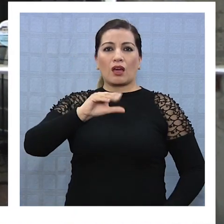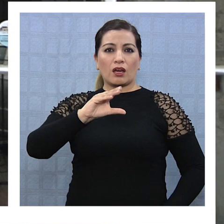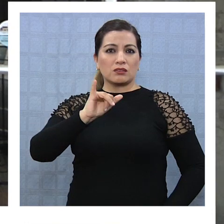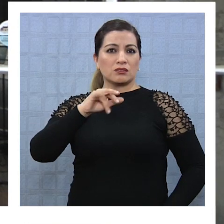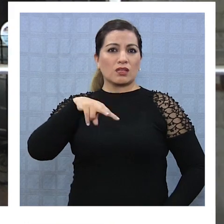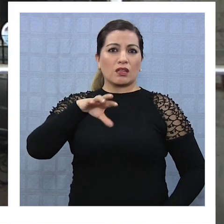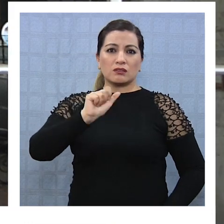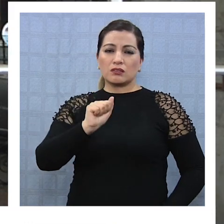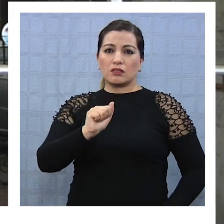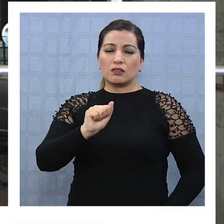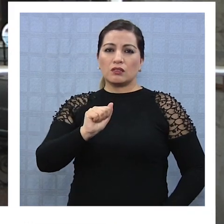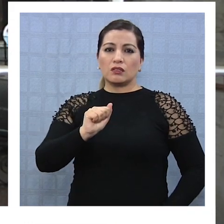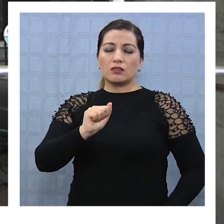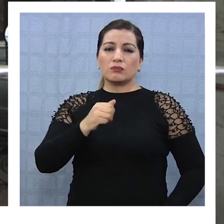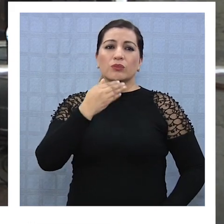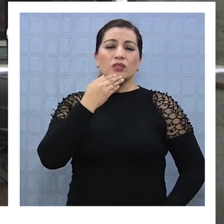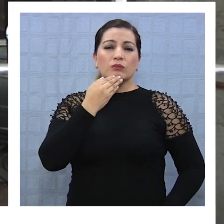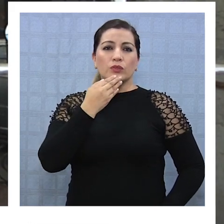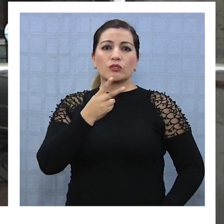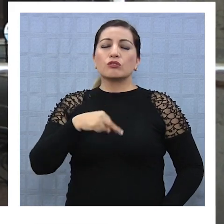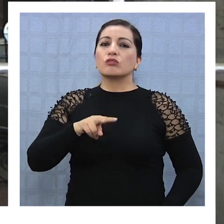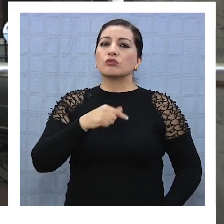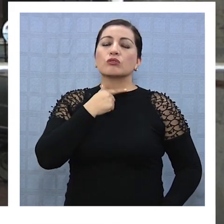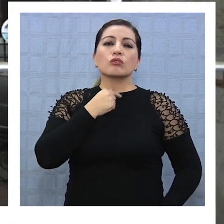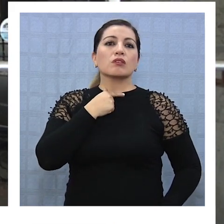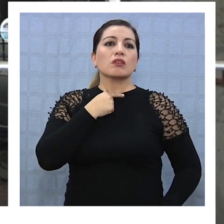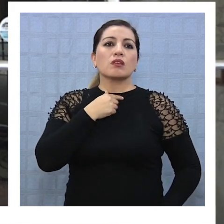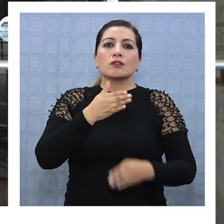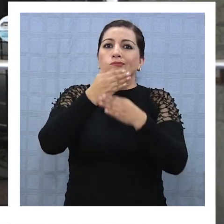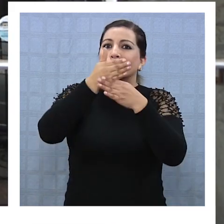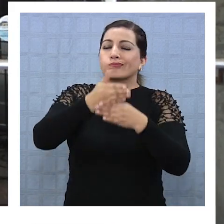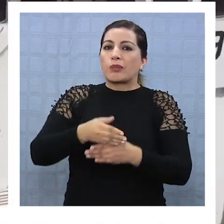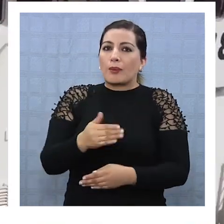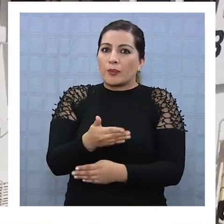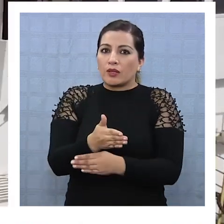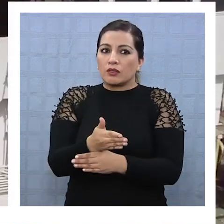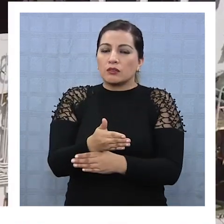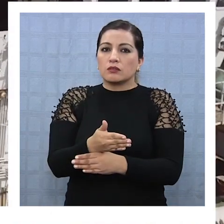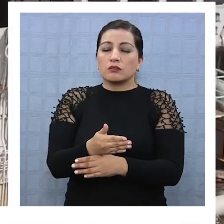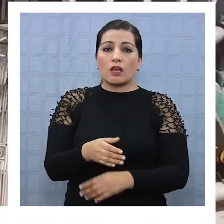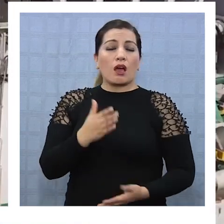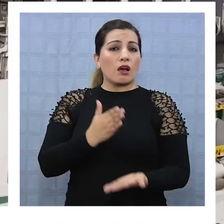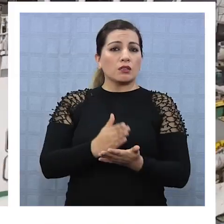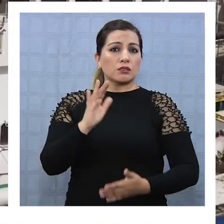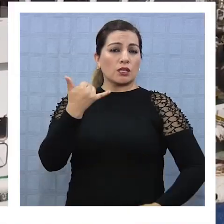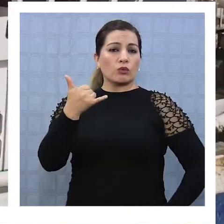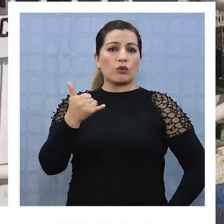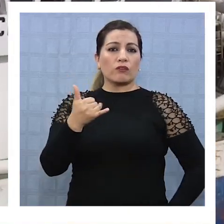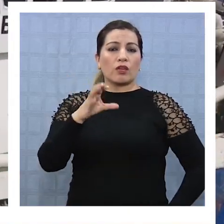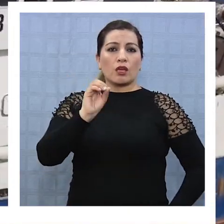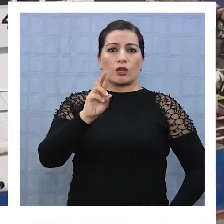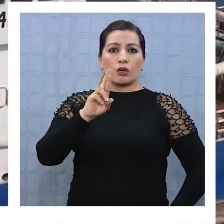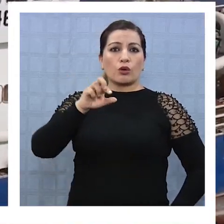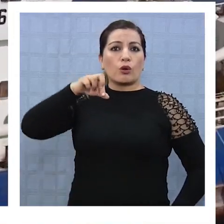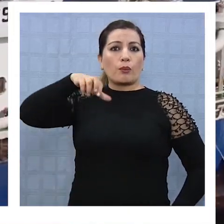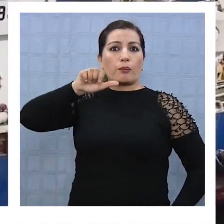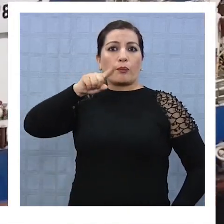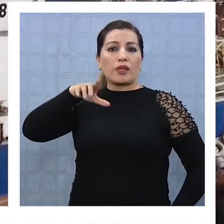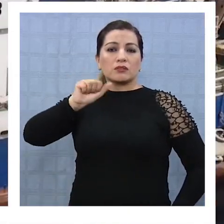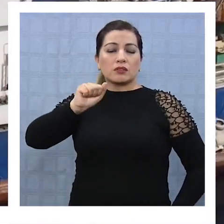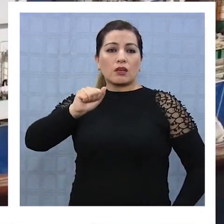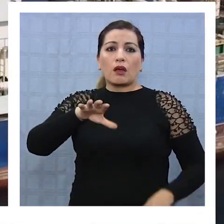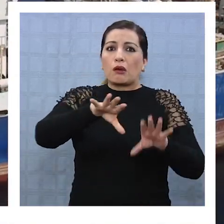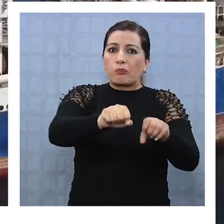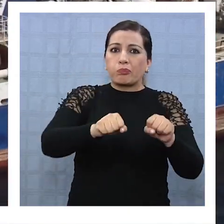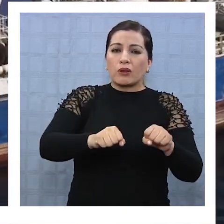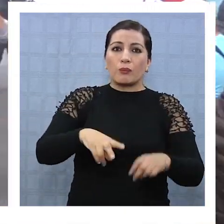Pero independientemente de eso, nosotros estamos pro sustentabilidad del recurso. Hasta el jueves, Corpesca mantuvo naves en captura, pero